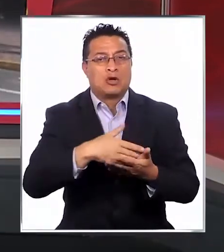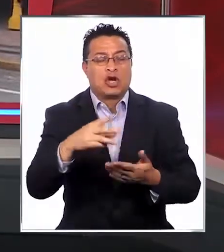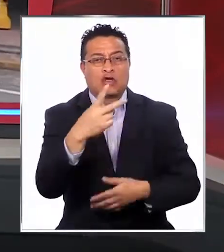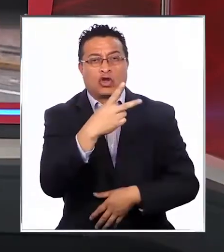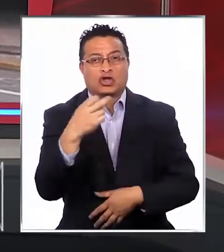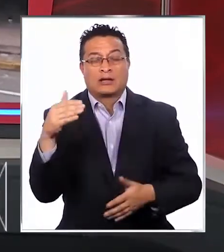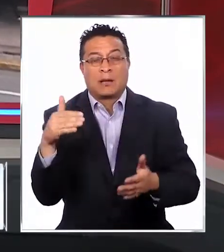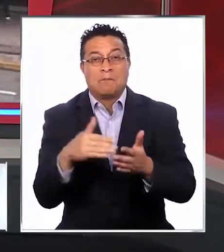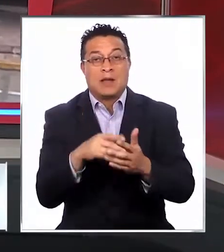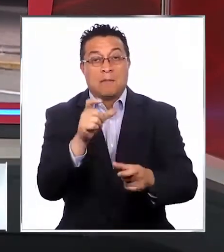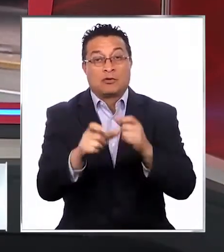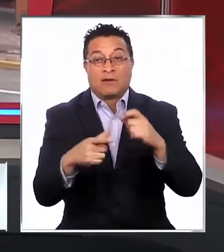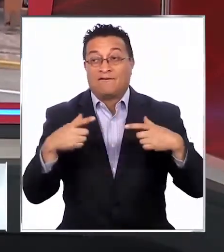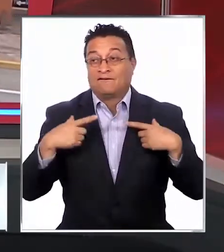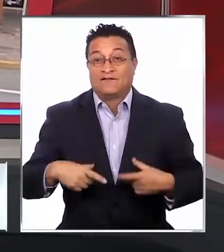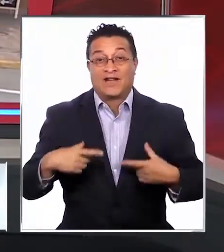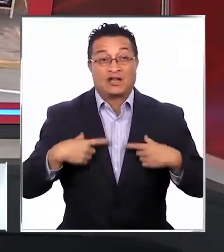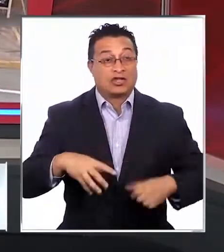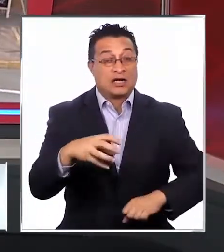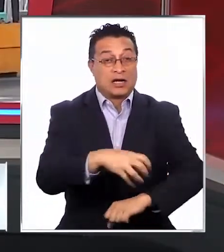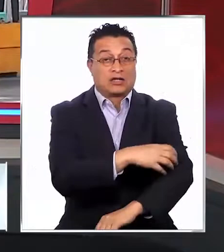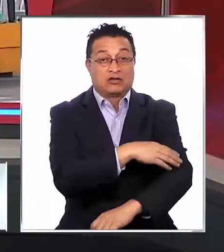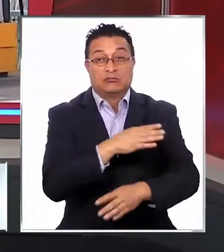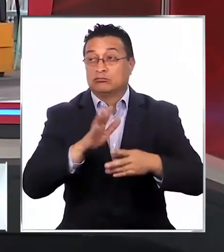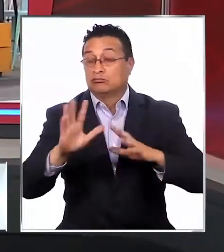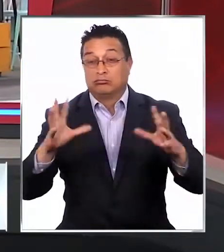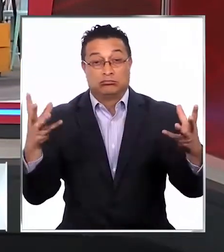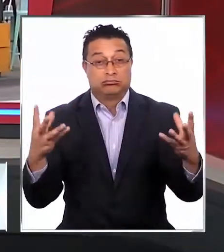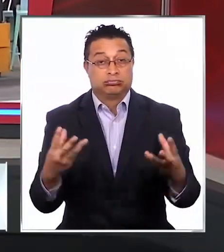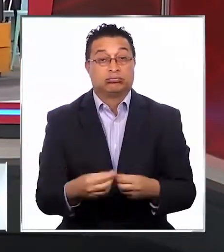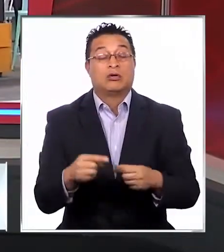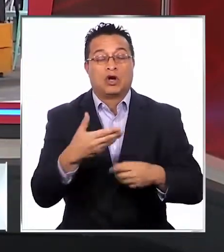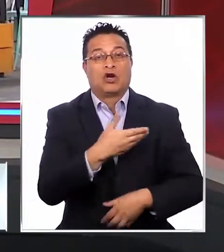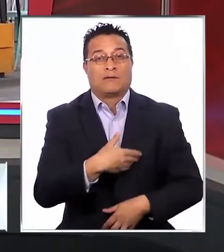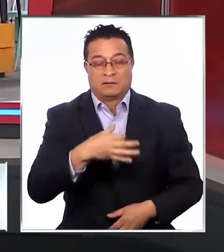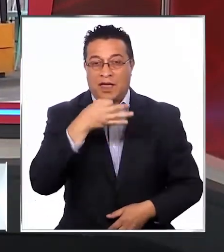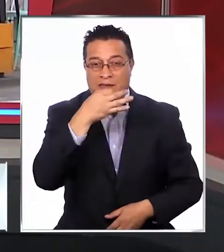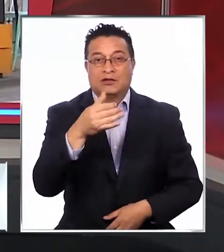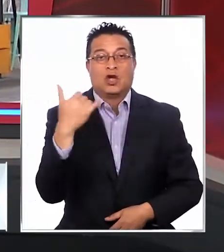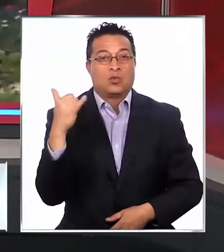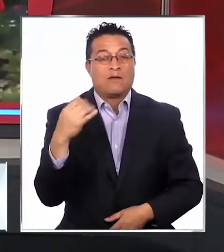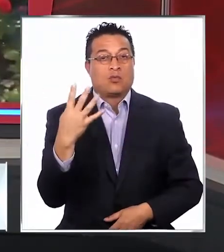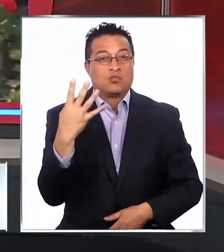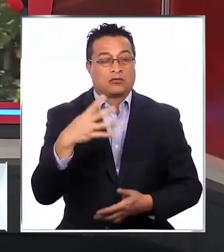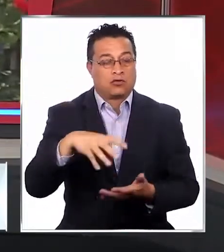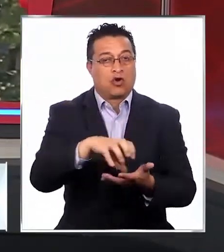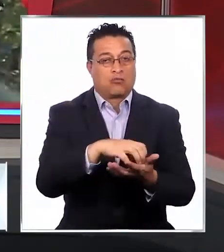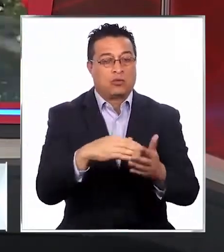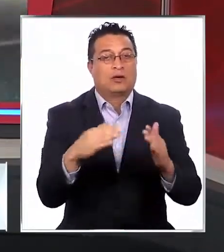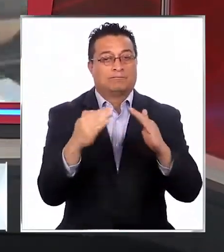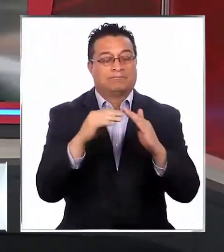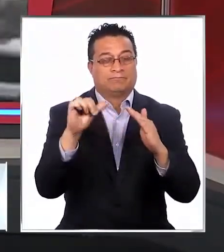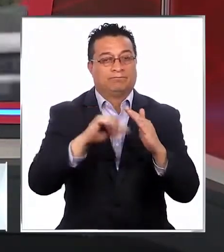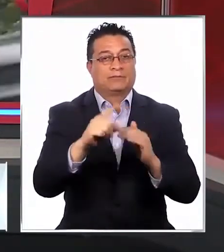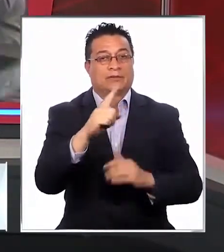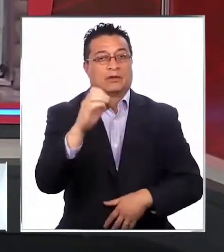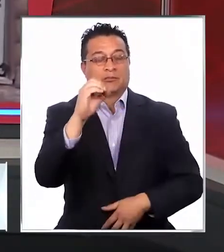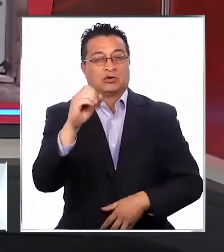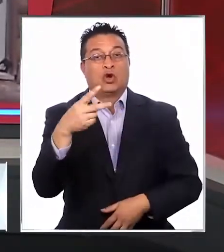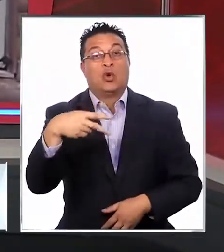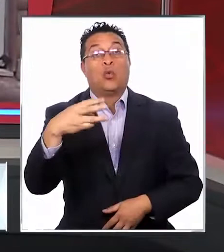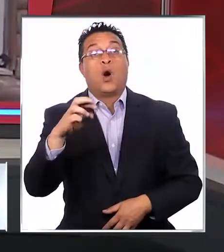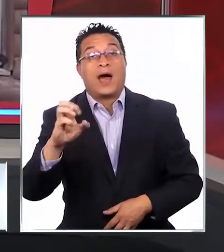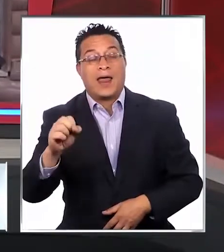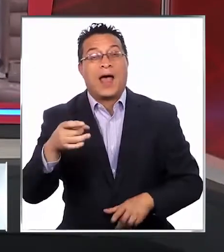.200.000 personas de sus vacaciones por las regiones del país. El gobierno anunció que este jueves cuatro comunas quedarán bajo cuarentena total.